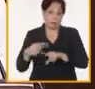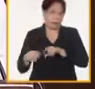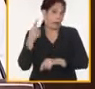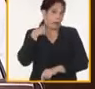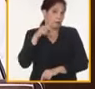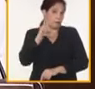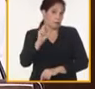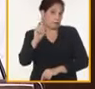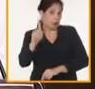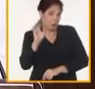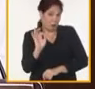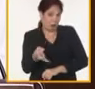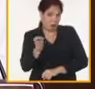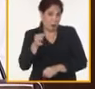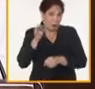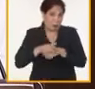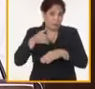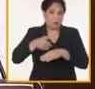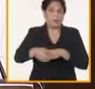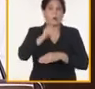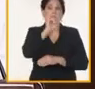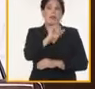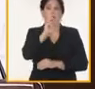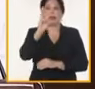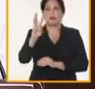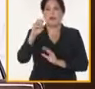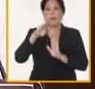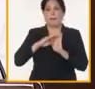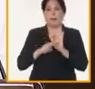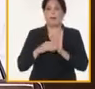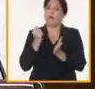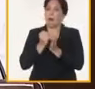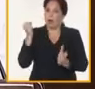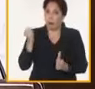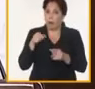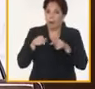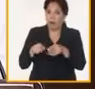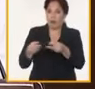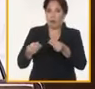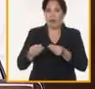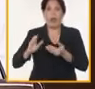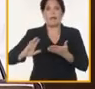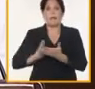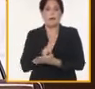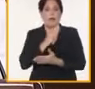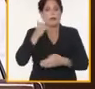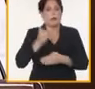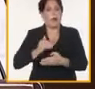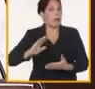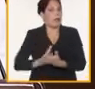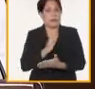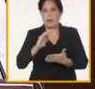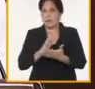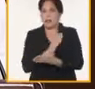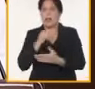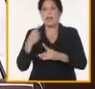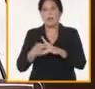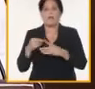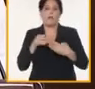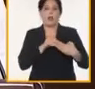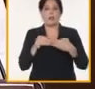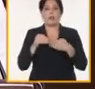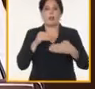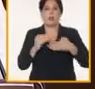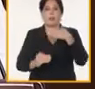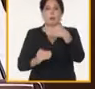2021, fueron aprobadas 63 medidas que propiciaron la eliminación de trabas y la flexibilización de